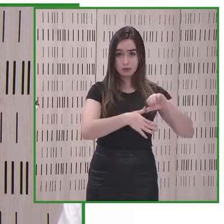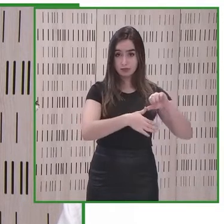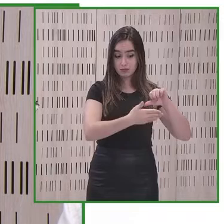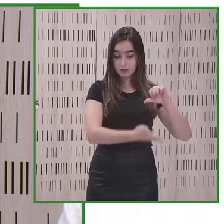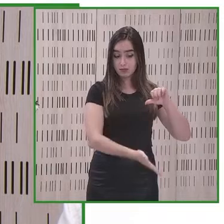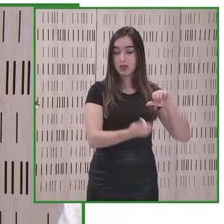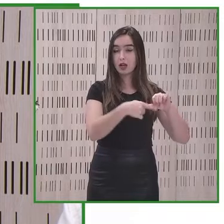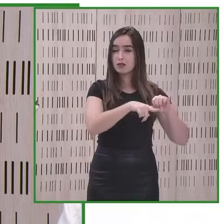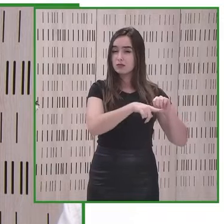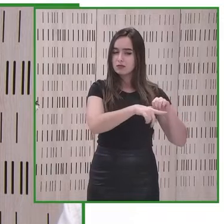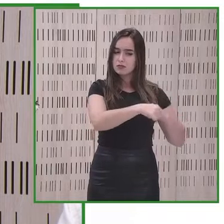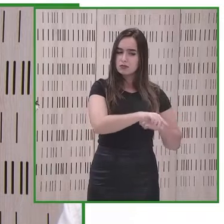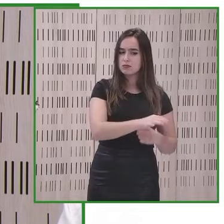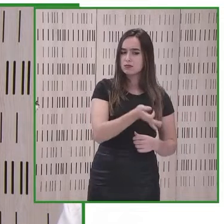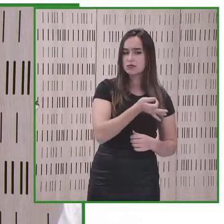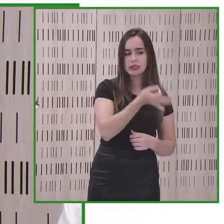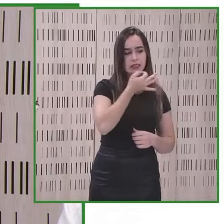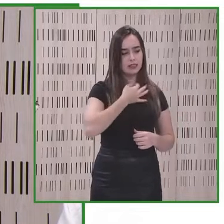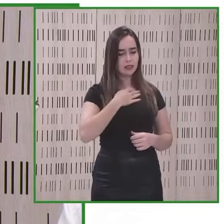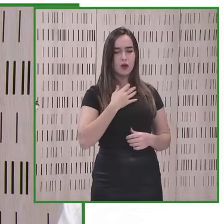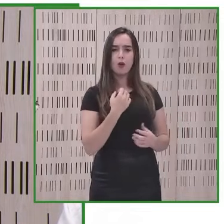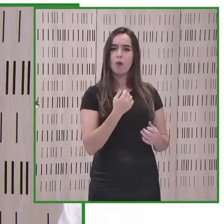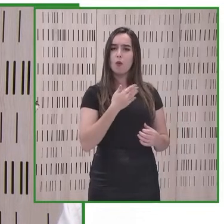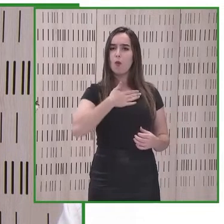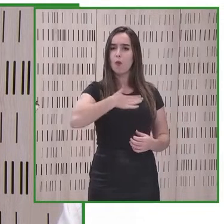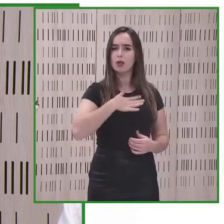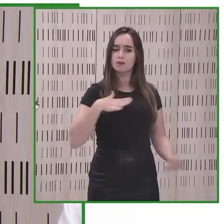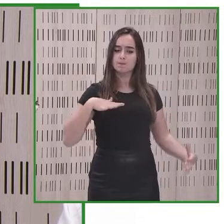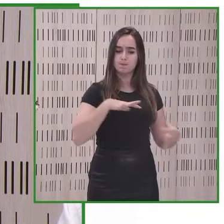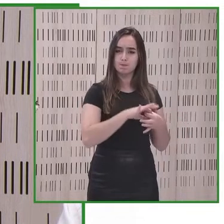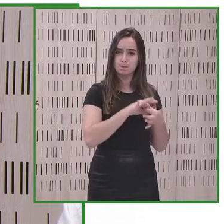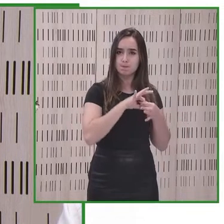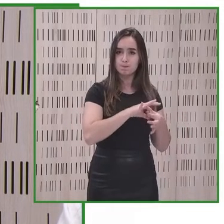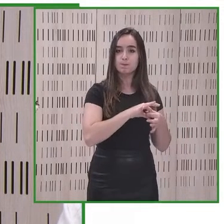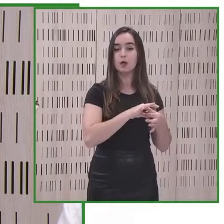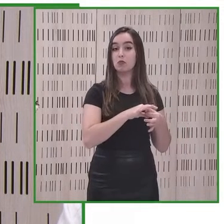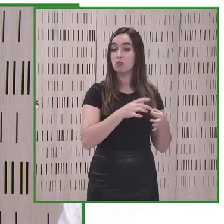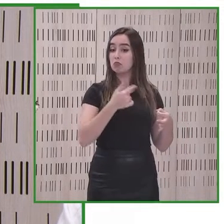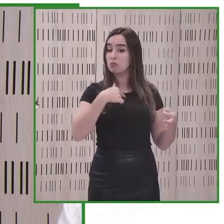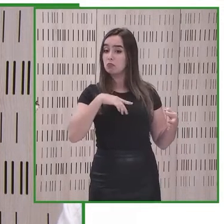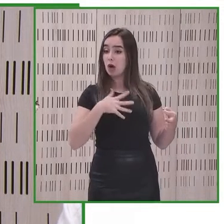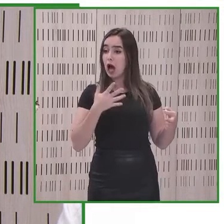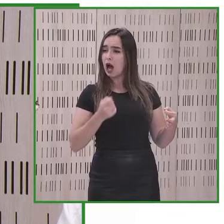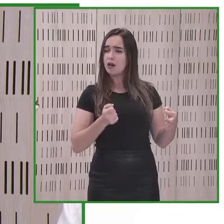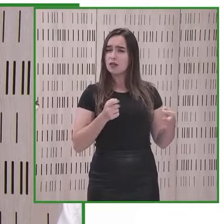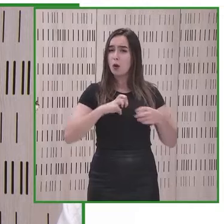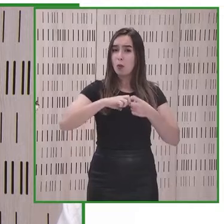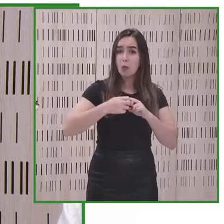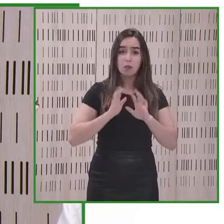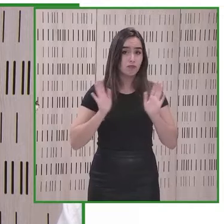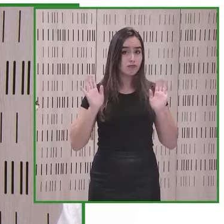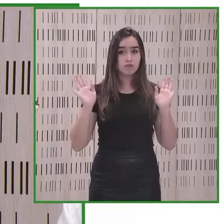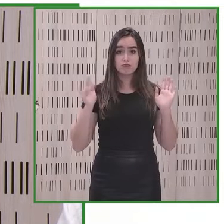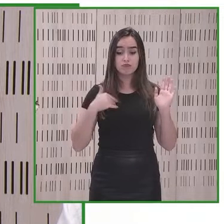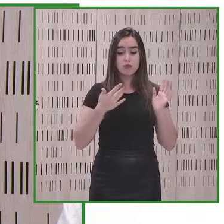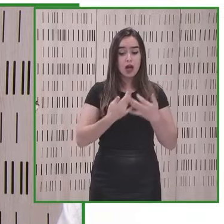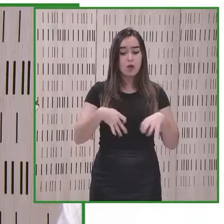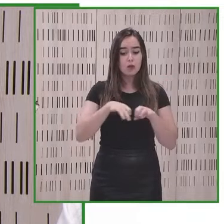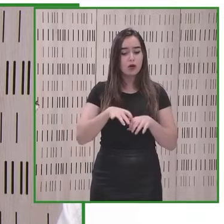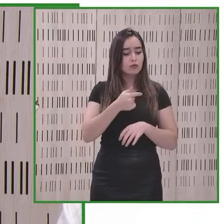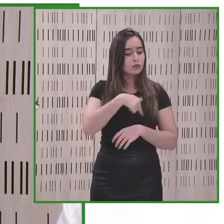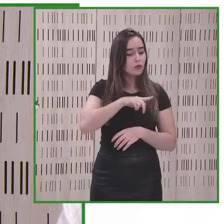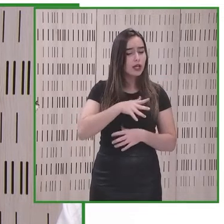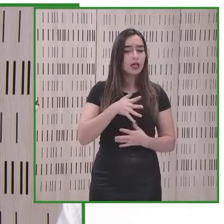nosotros para fortalecer esta alianza en el mundo hispanoparlante la verdad que no tuvimos ninguna duda de lo importante y de lo que podríamos